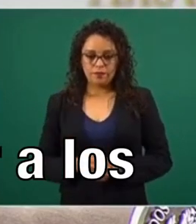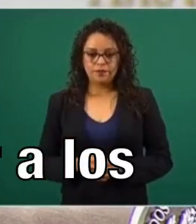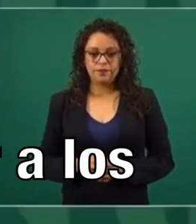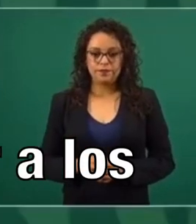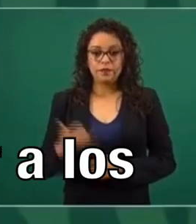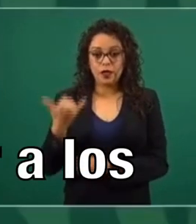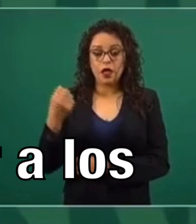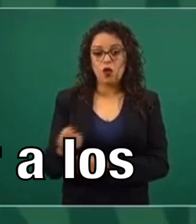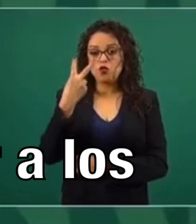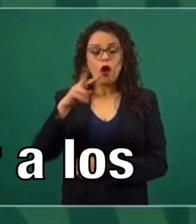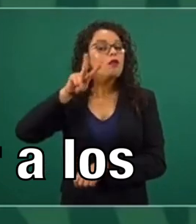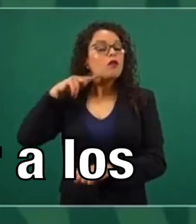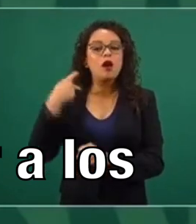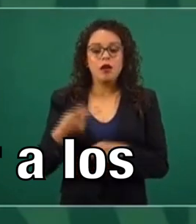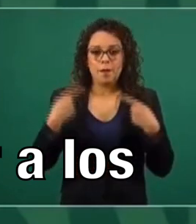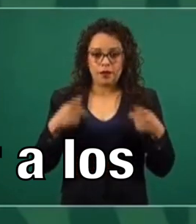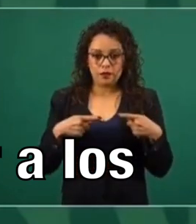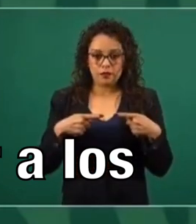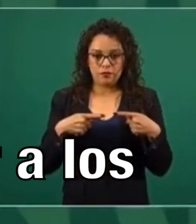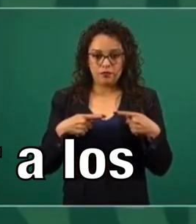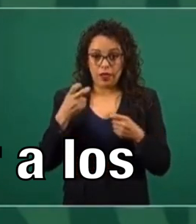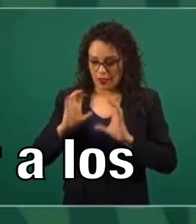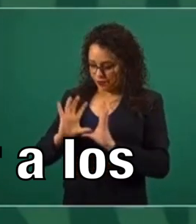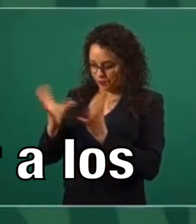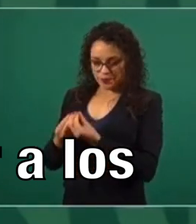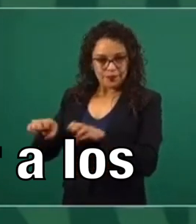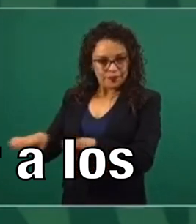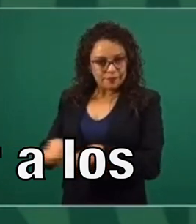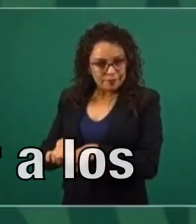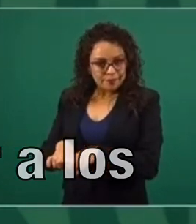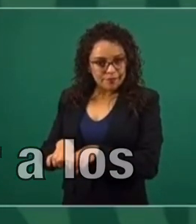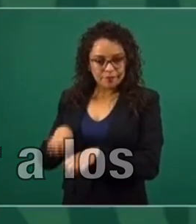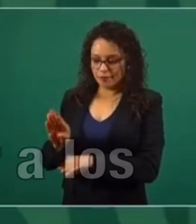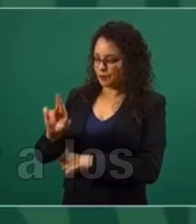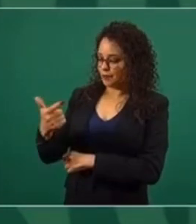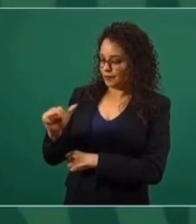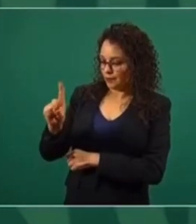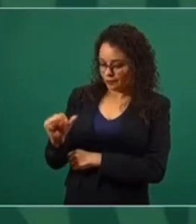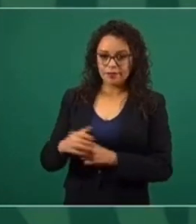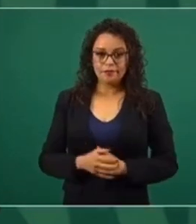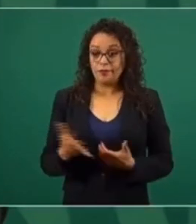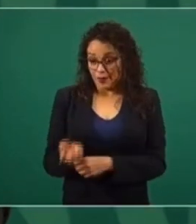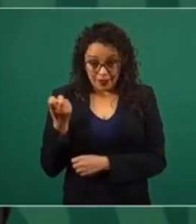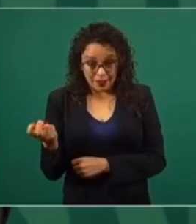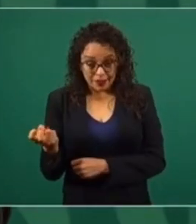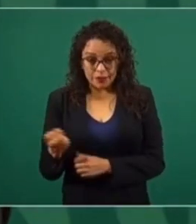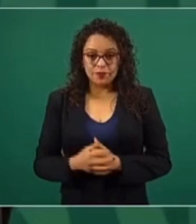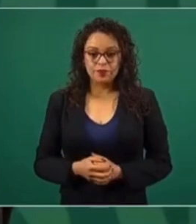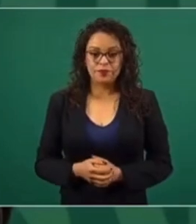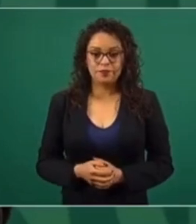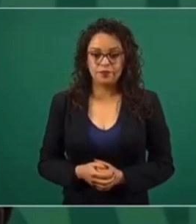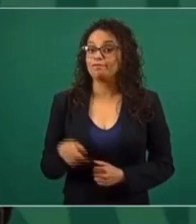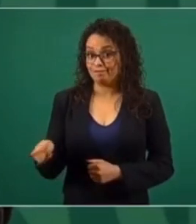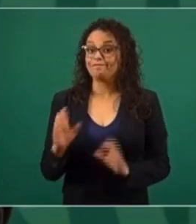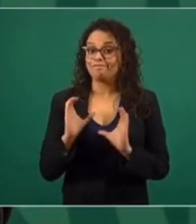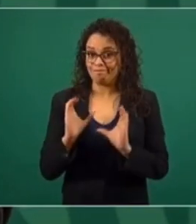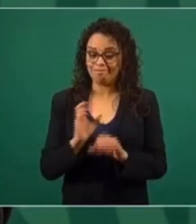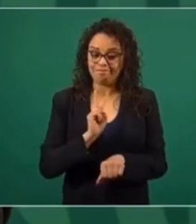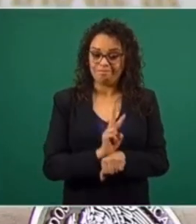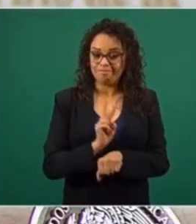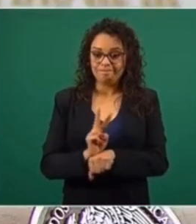Y dos voluntarios o voluntarias. Entonces, la brigada va a cuidar